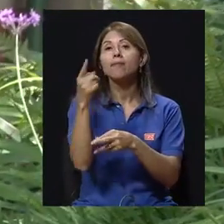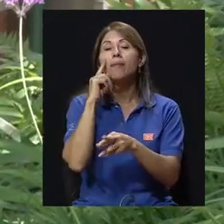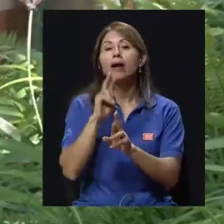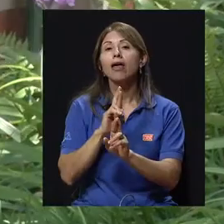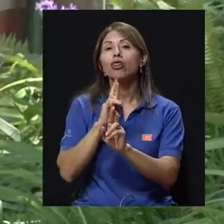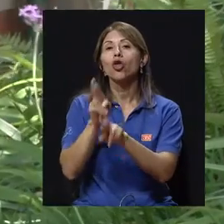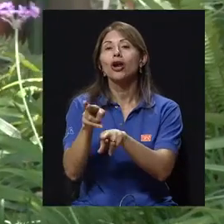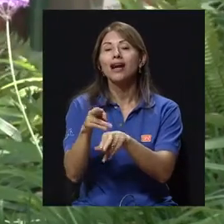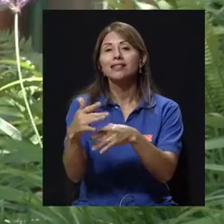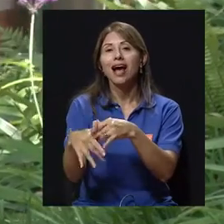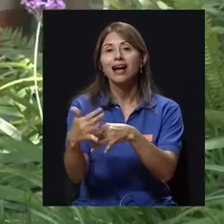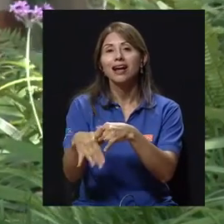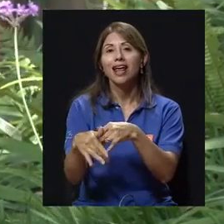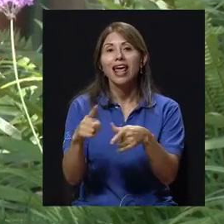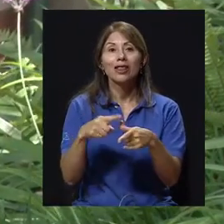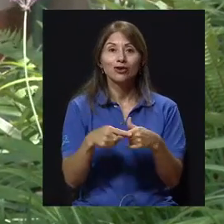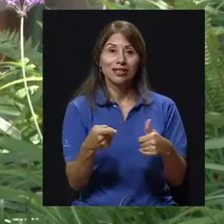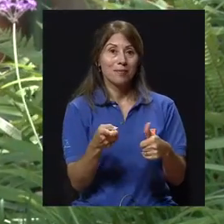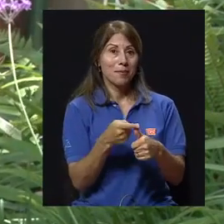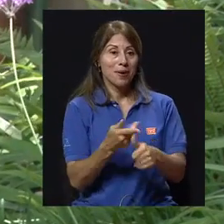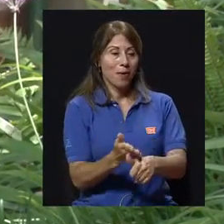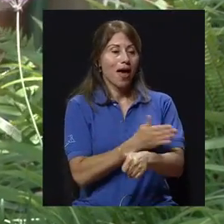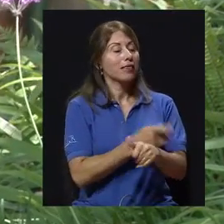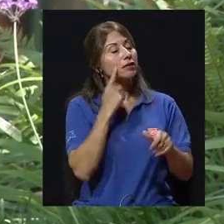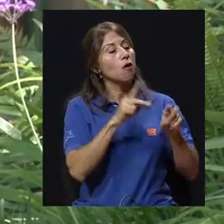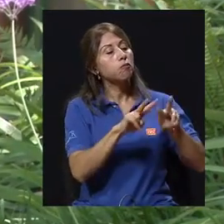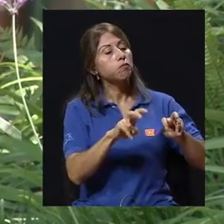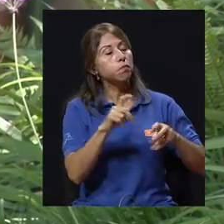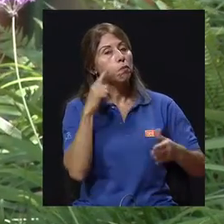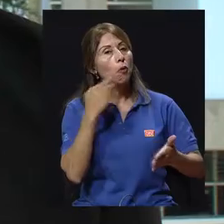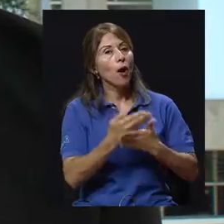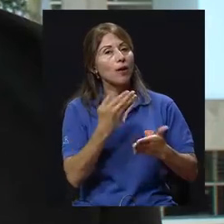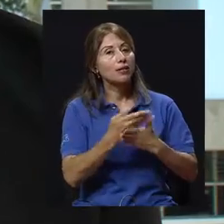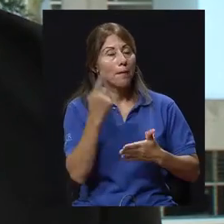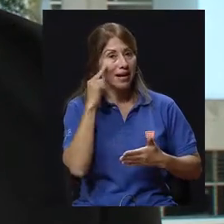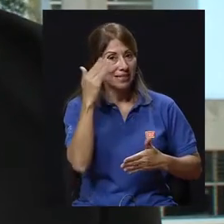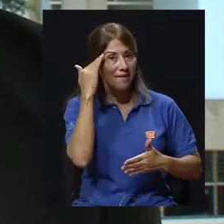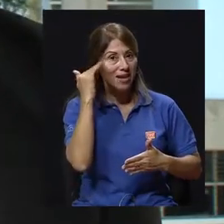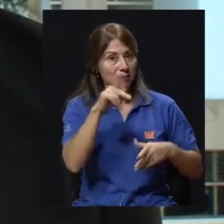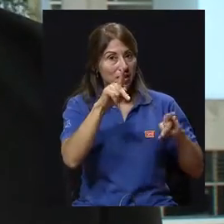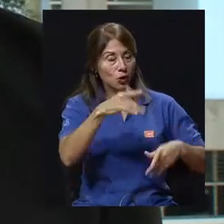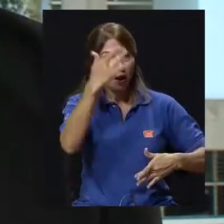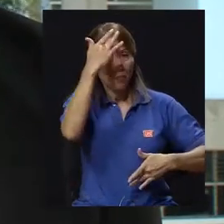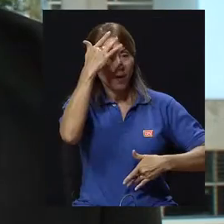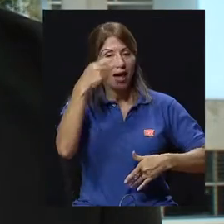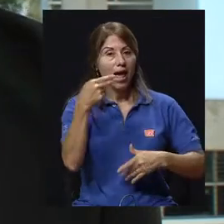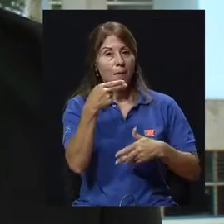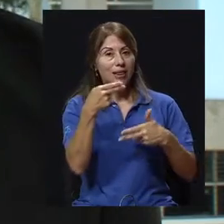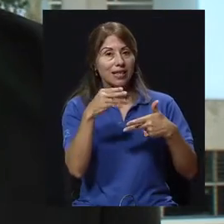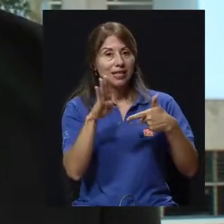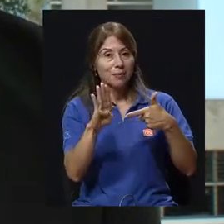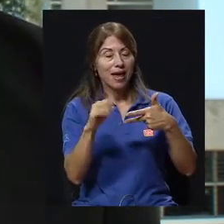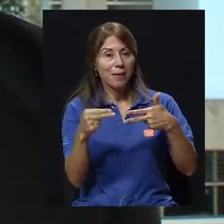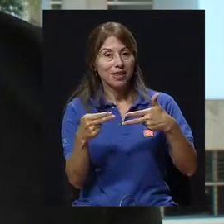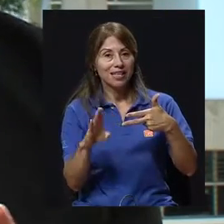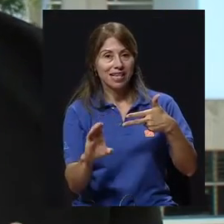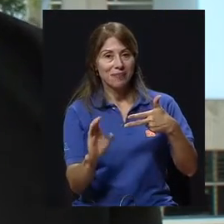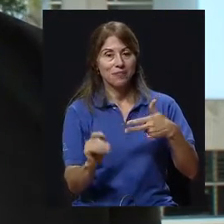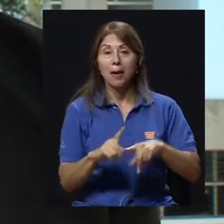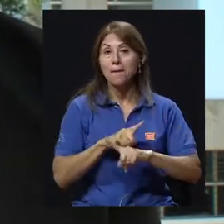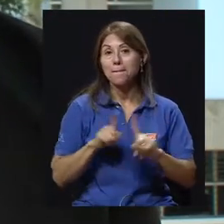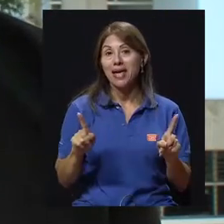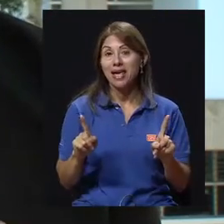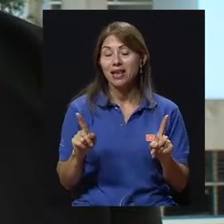se hace, se corren las pruebas de hepatitis B y C. Pero, de otra manera, por ejemplo, si